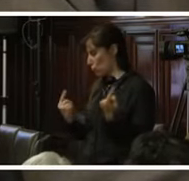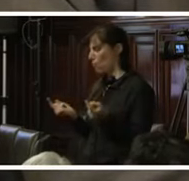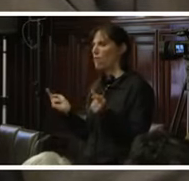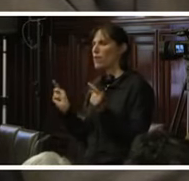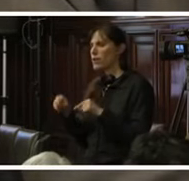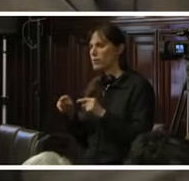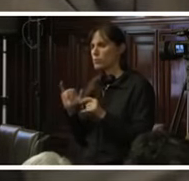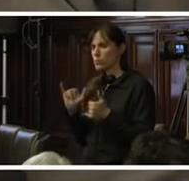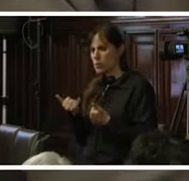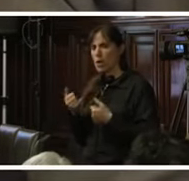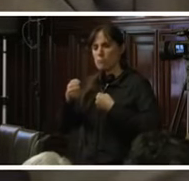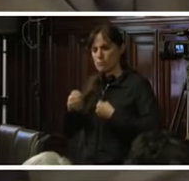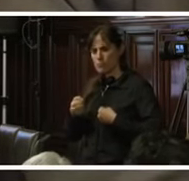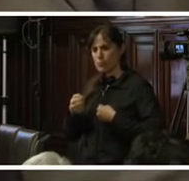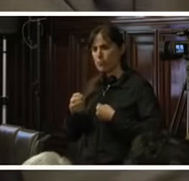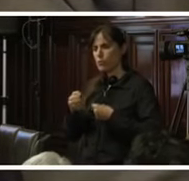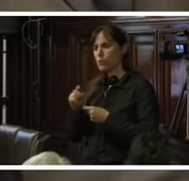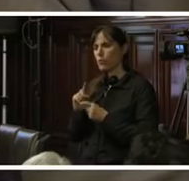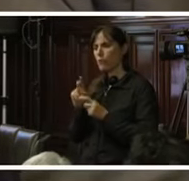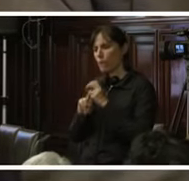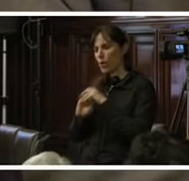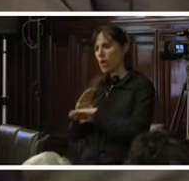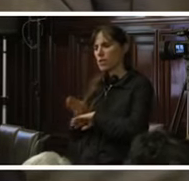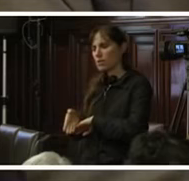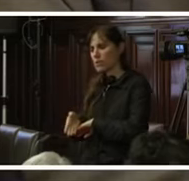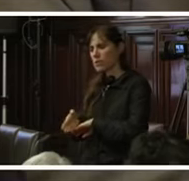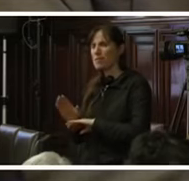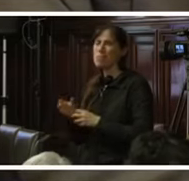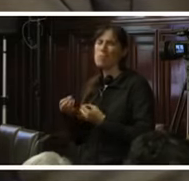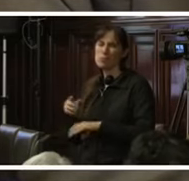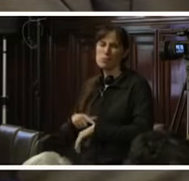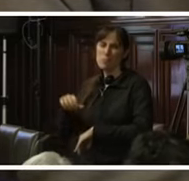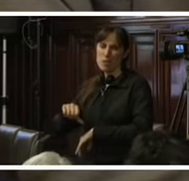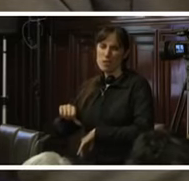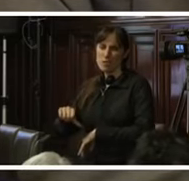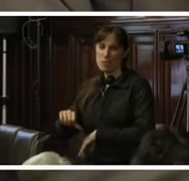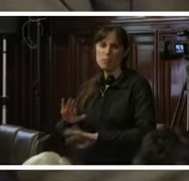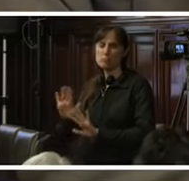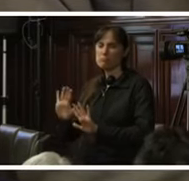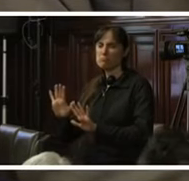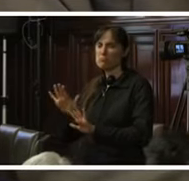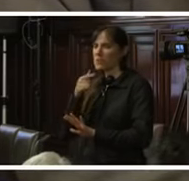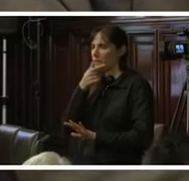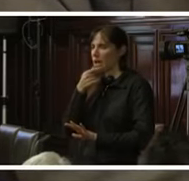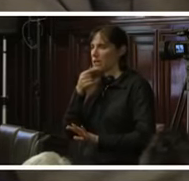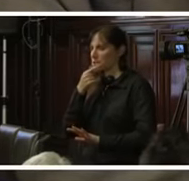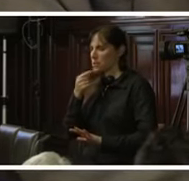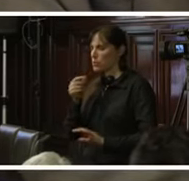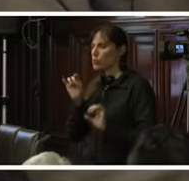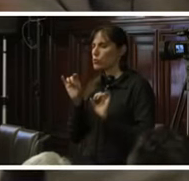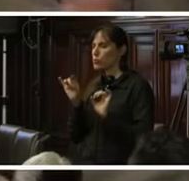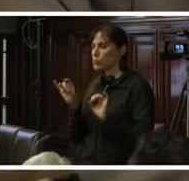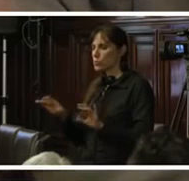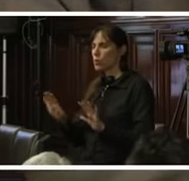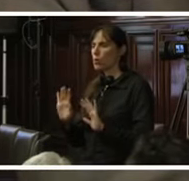una posición de intervenir, por eso vamos a ahorrarles mucho tiempo a ustedes, vamos a ahorrarles mucho tiempo y quizás